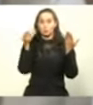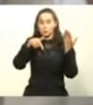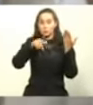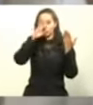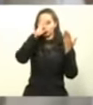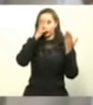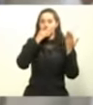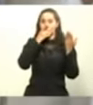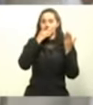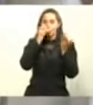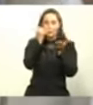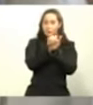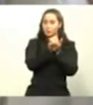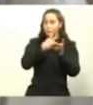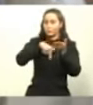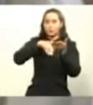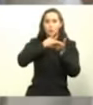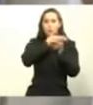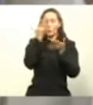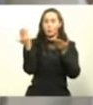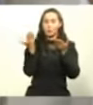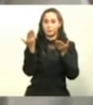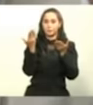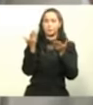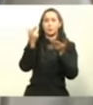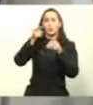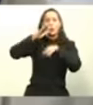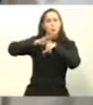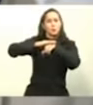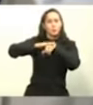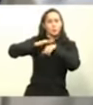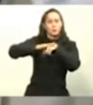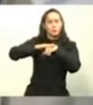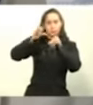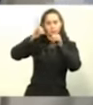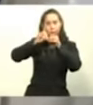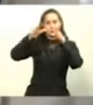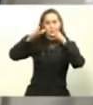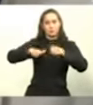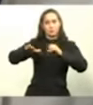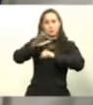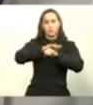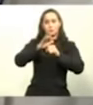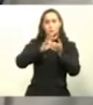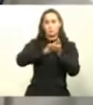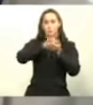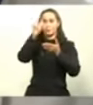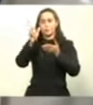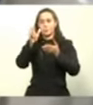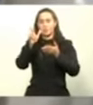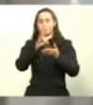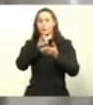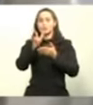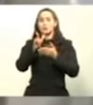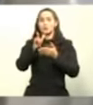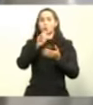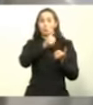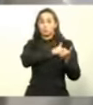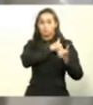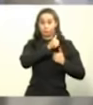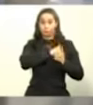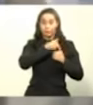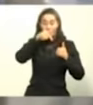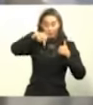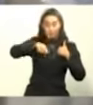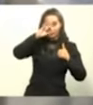Esa extortación, ese llamado, usted se lo está haciendo a la Dirección de Migración o al Ministerio de las Fuerzas Armadas. Porque, sin lugar a dudas, la presencia